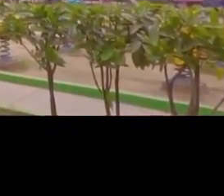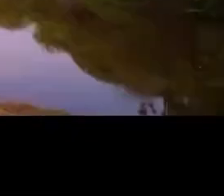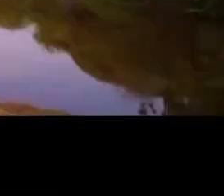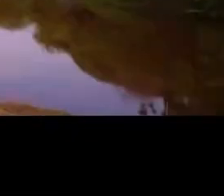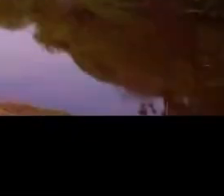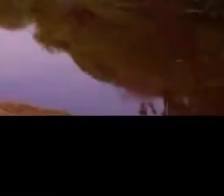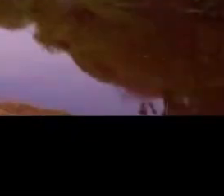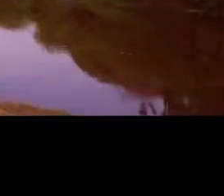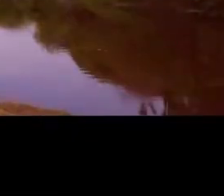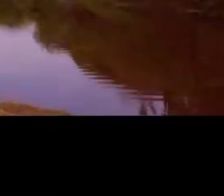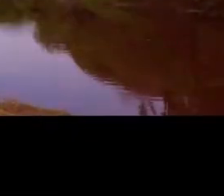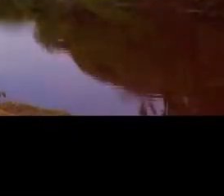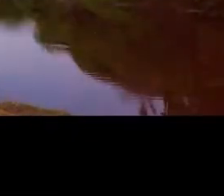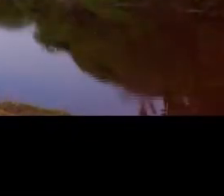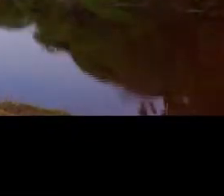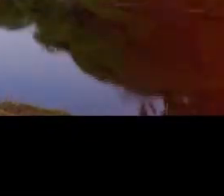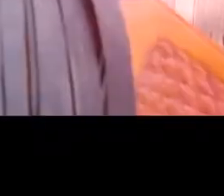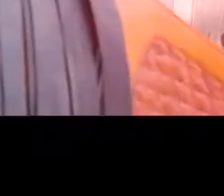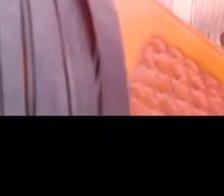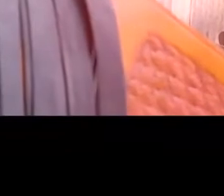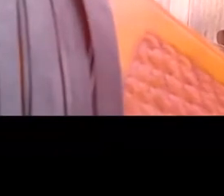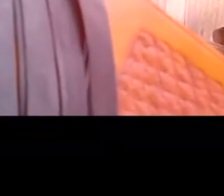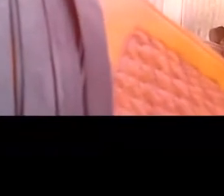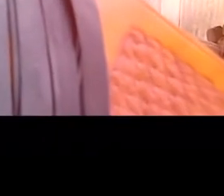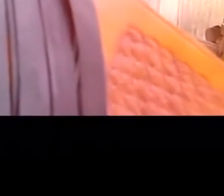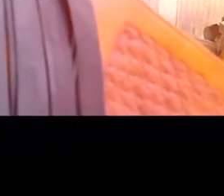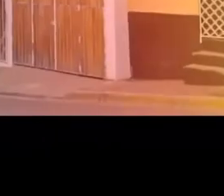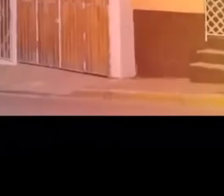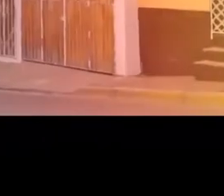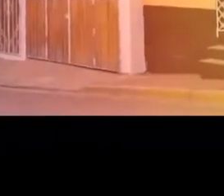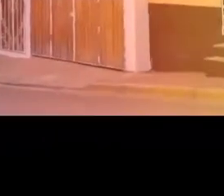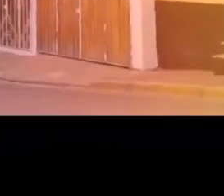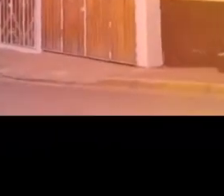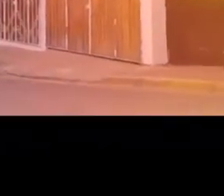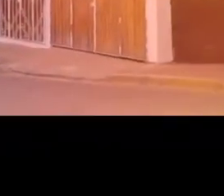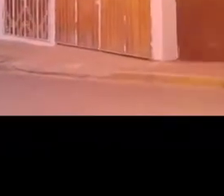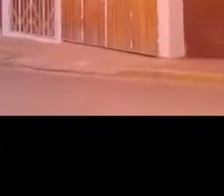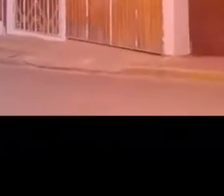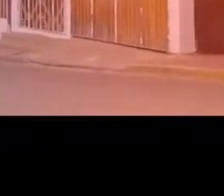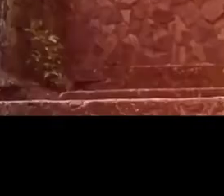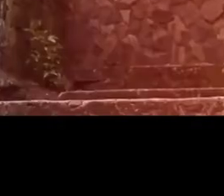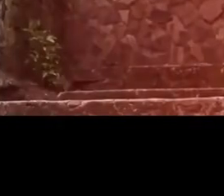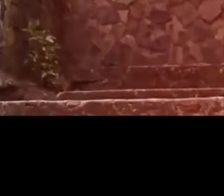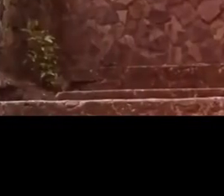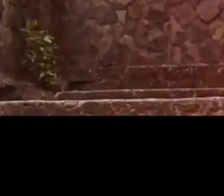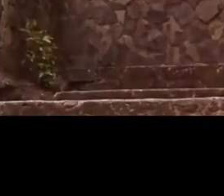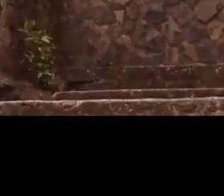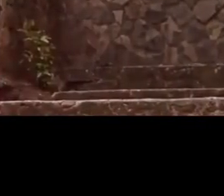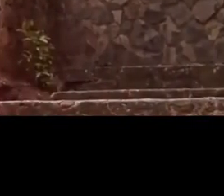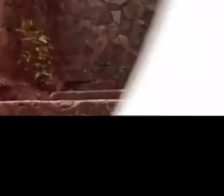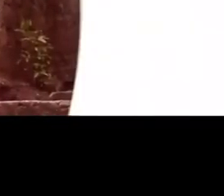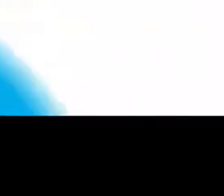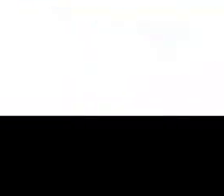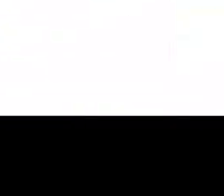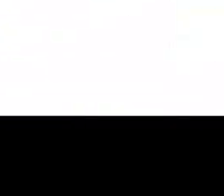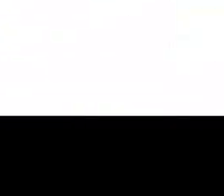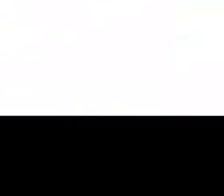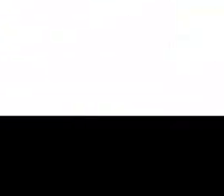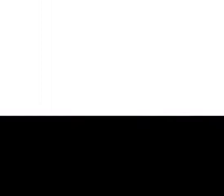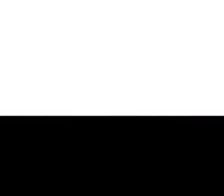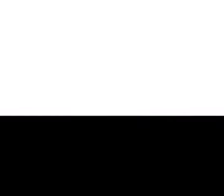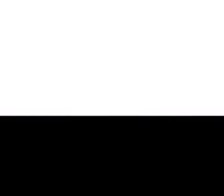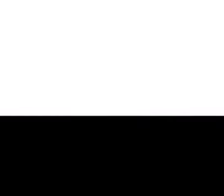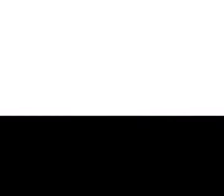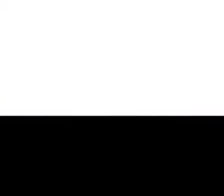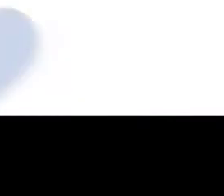volcanes. Chontales te espera. Nicaragua toda dulce, con amor para